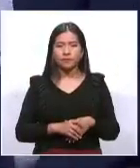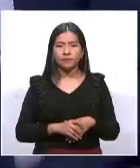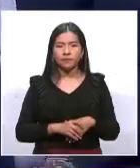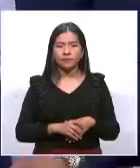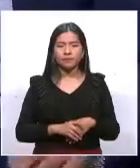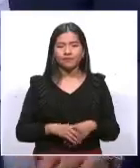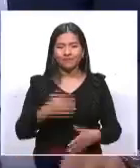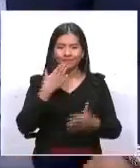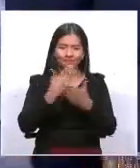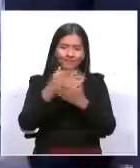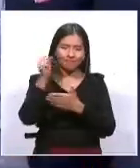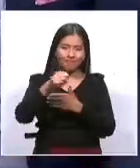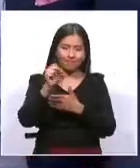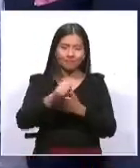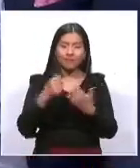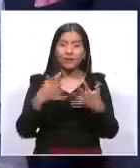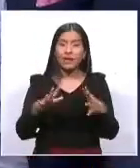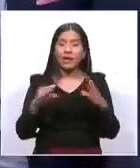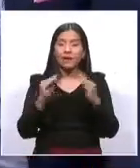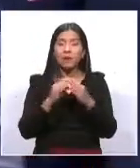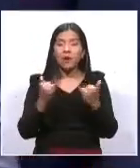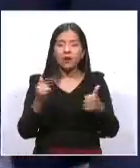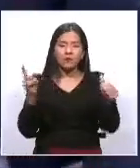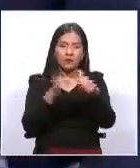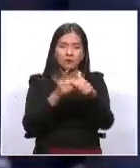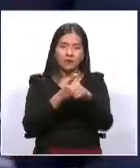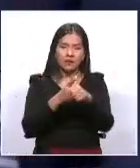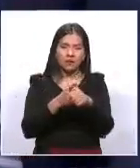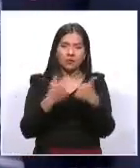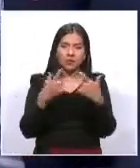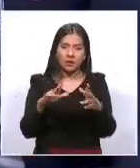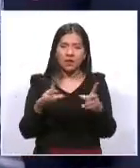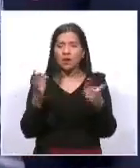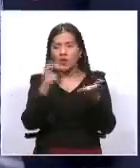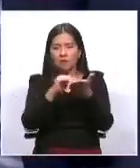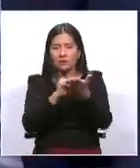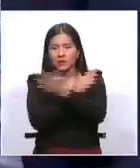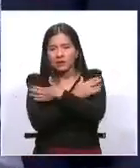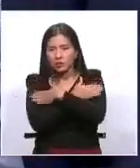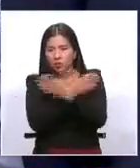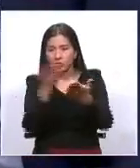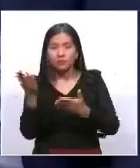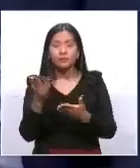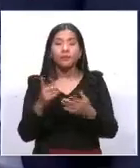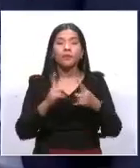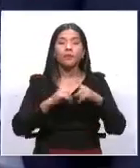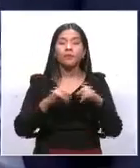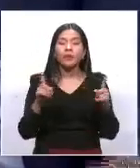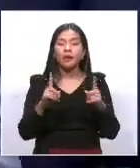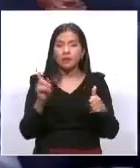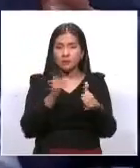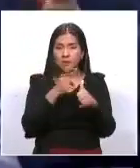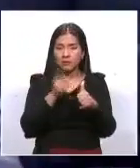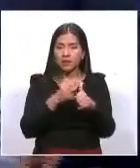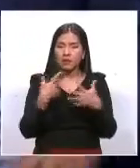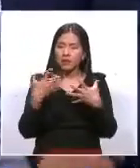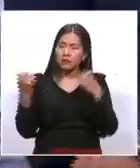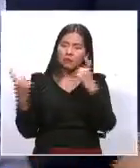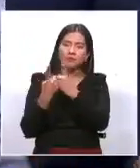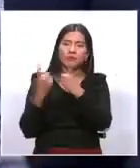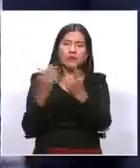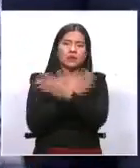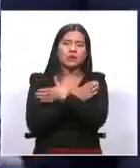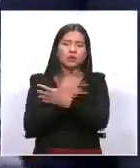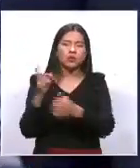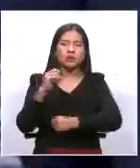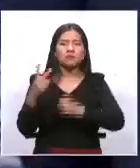Bueno, Iván, permíteme saludarte otra vez, igual a Camila, lo propio, y saludar al viceministro